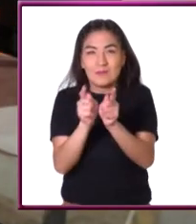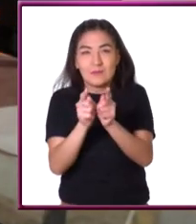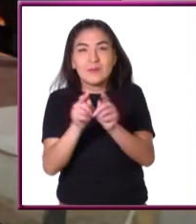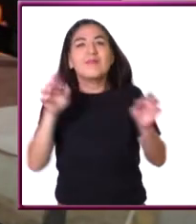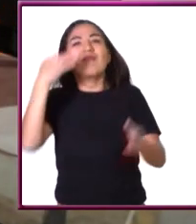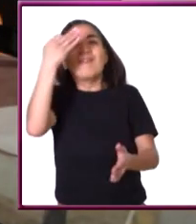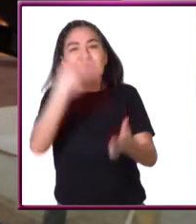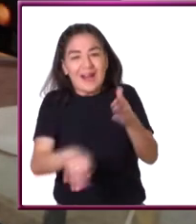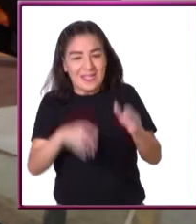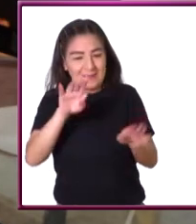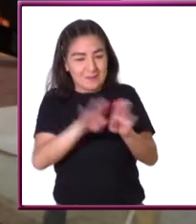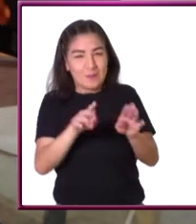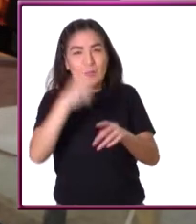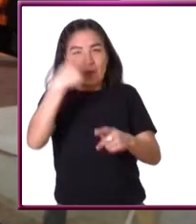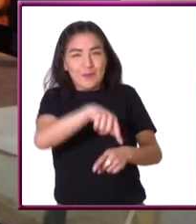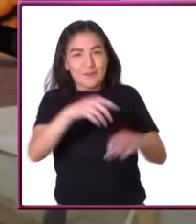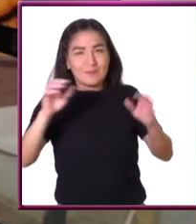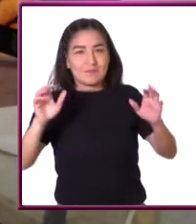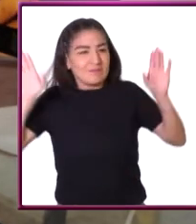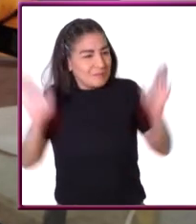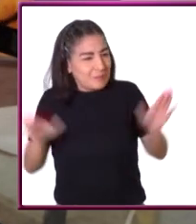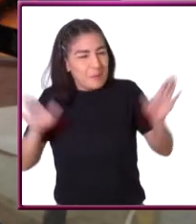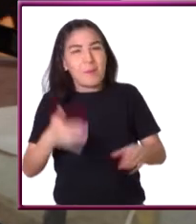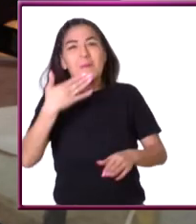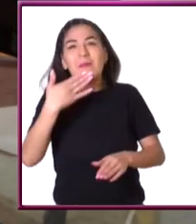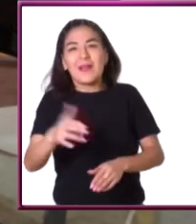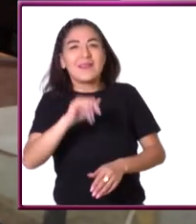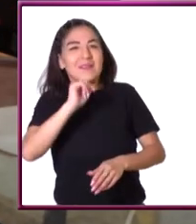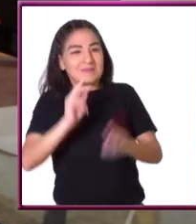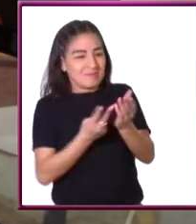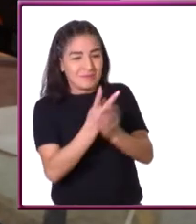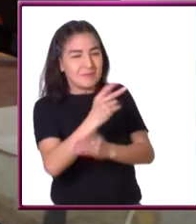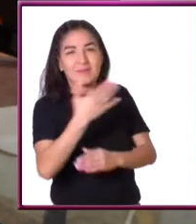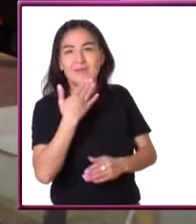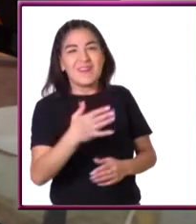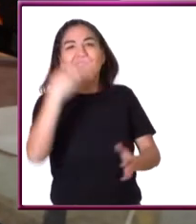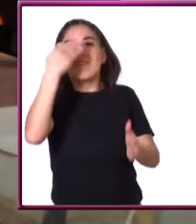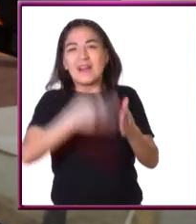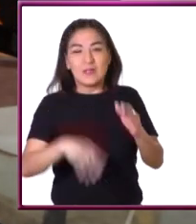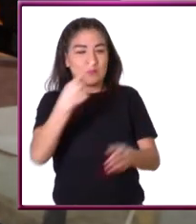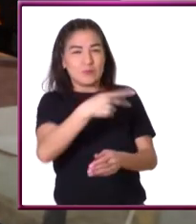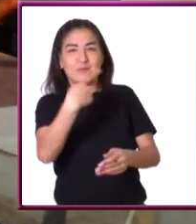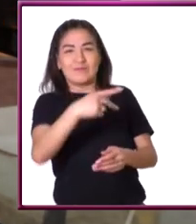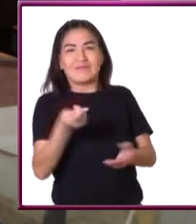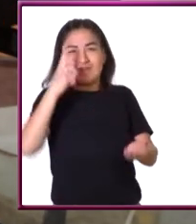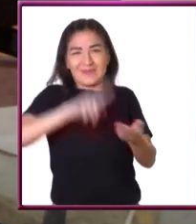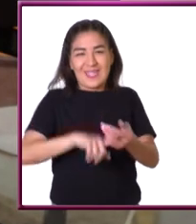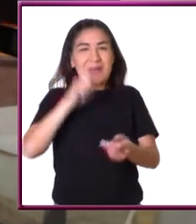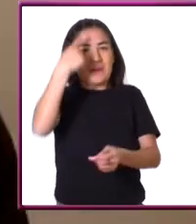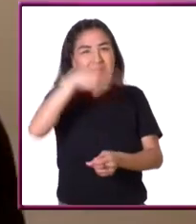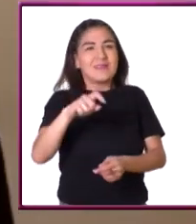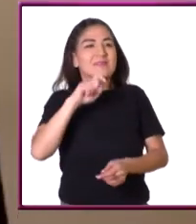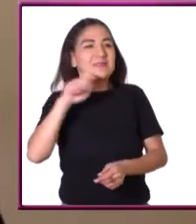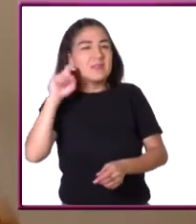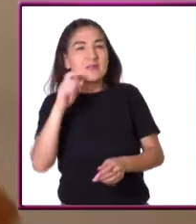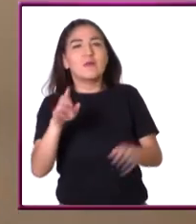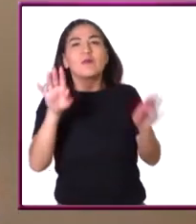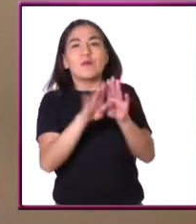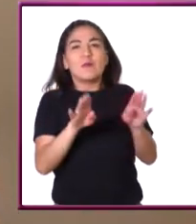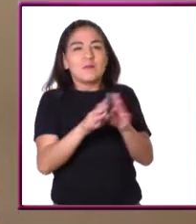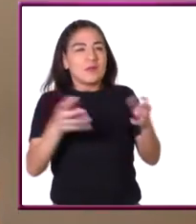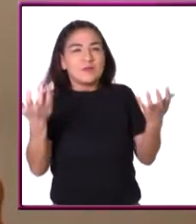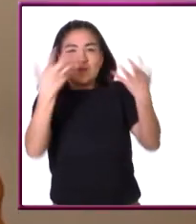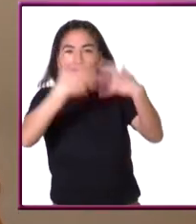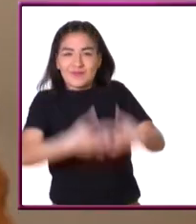características de adulto, ¿no? Como no están desarrolladas sus alas, no están desarrolladas sus órganos sexuales y simplemente